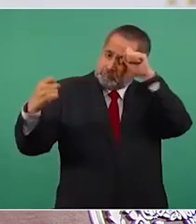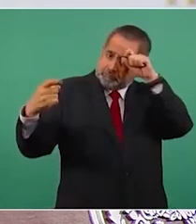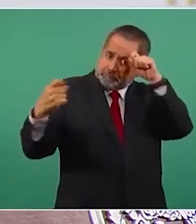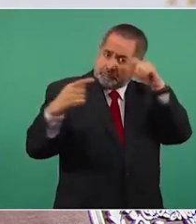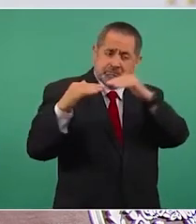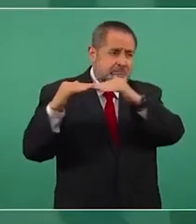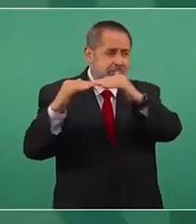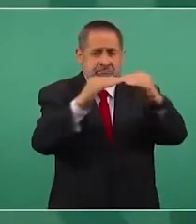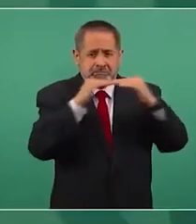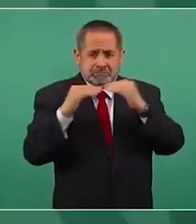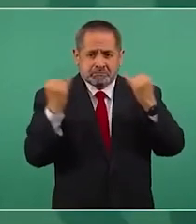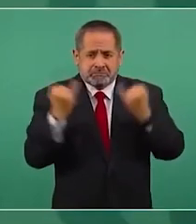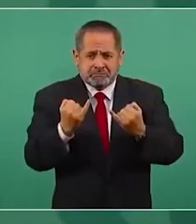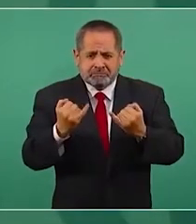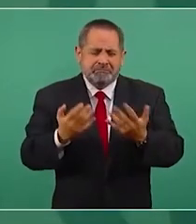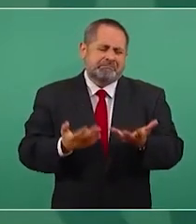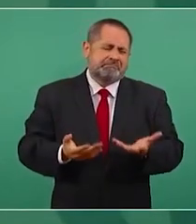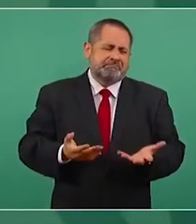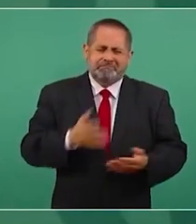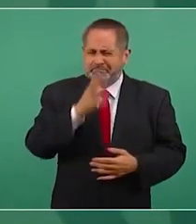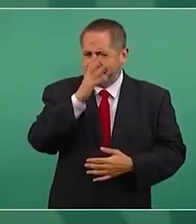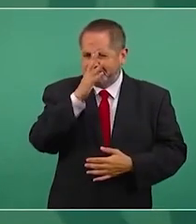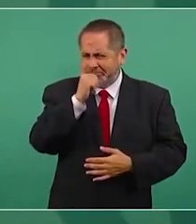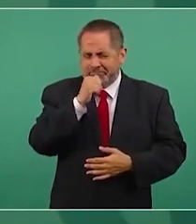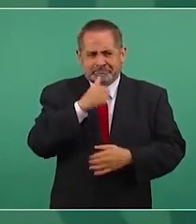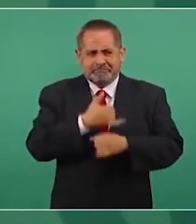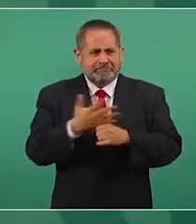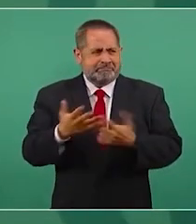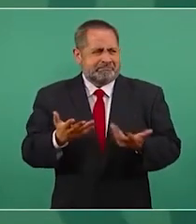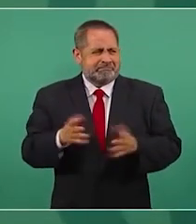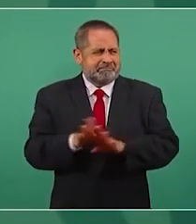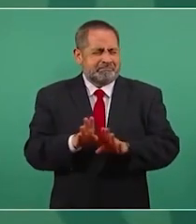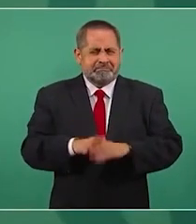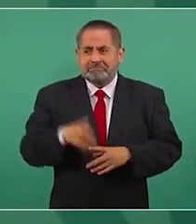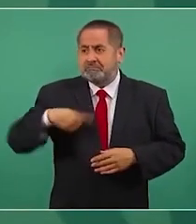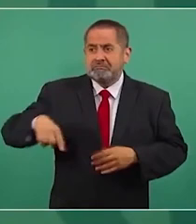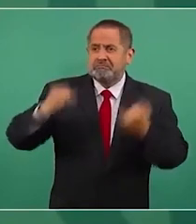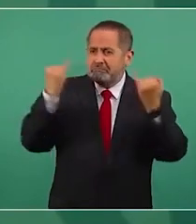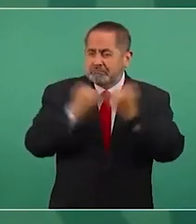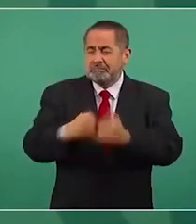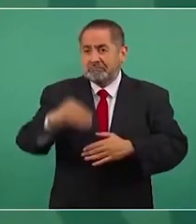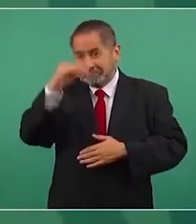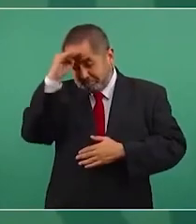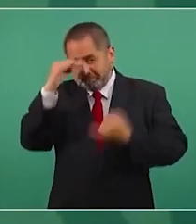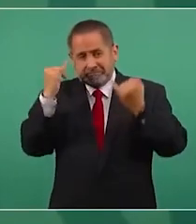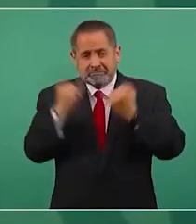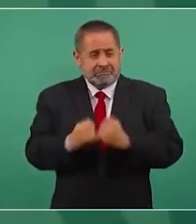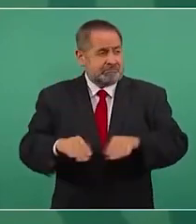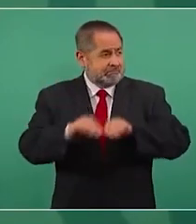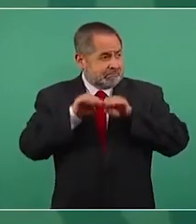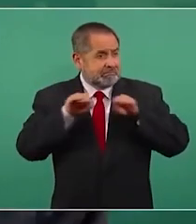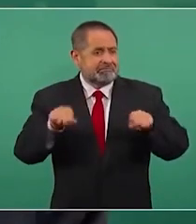imagínense que todos pensáramos de la misma forma pues ya no estaríamos